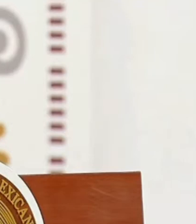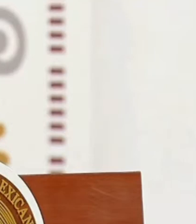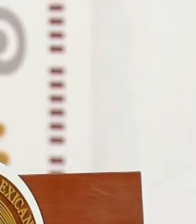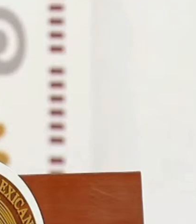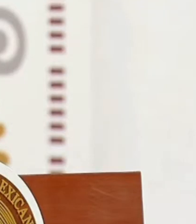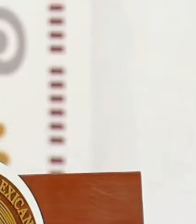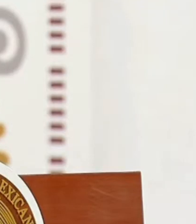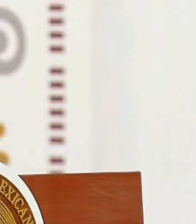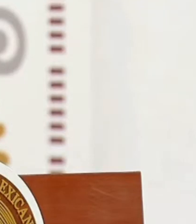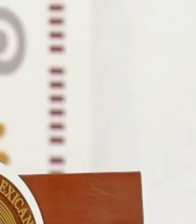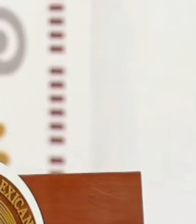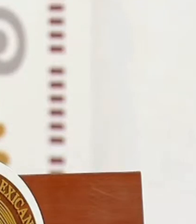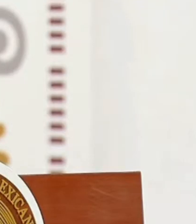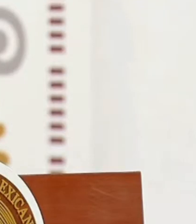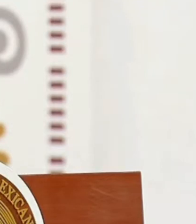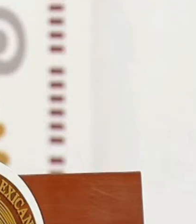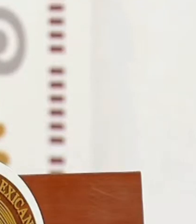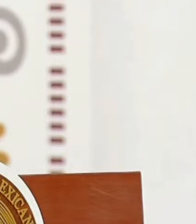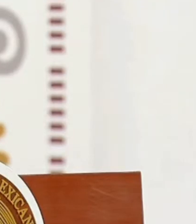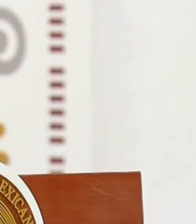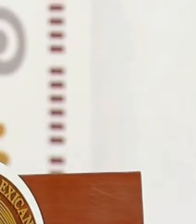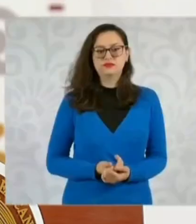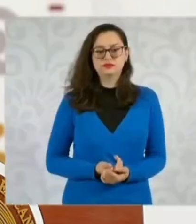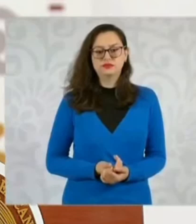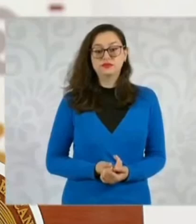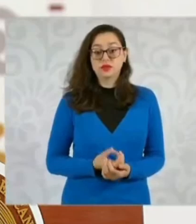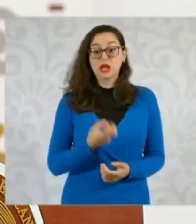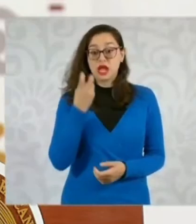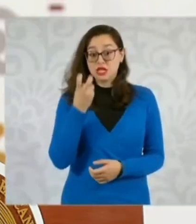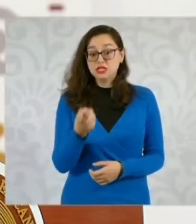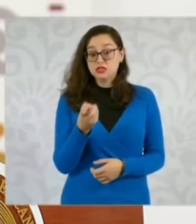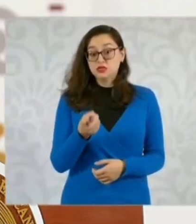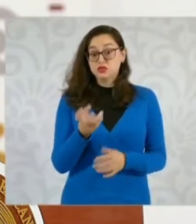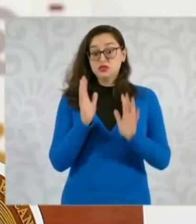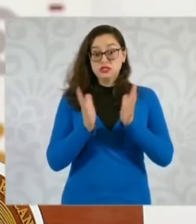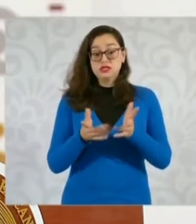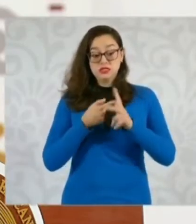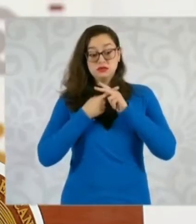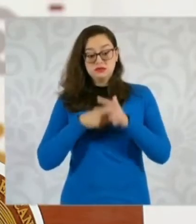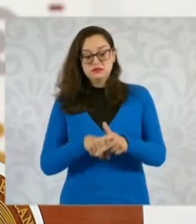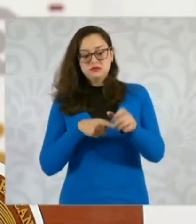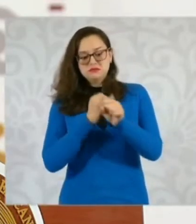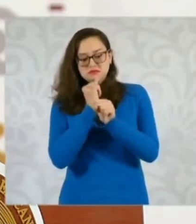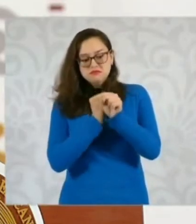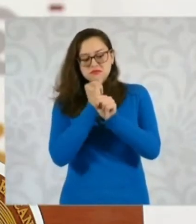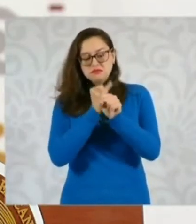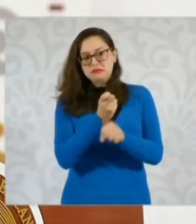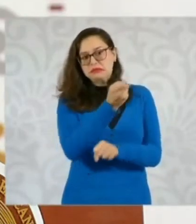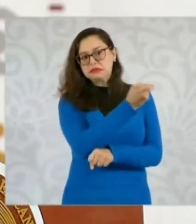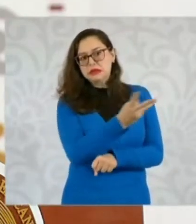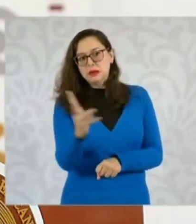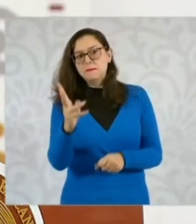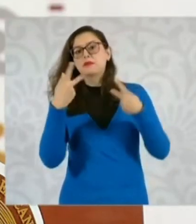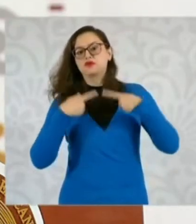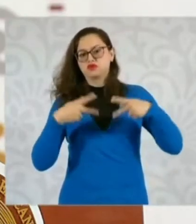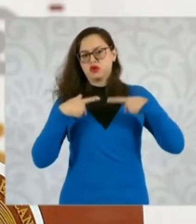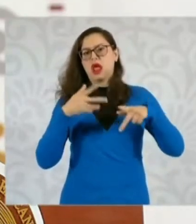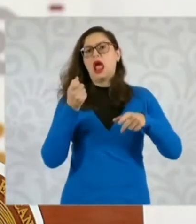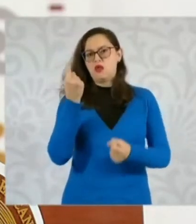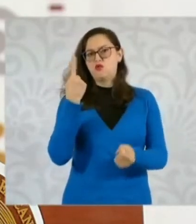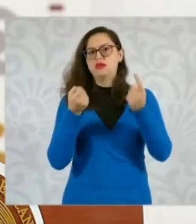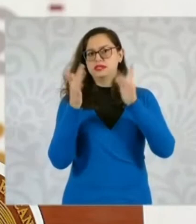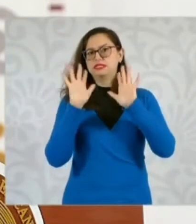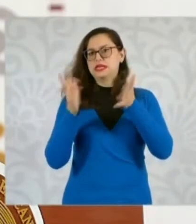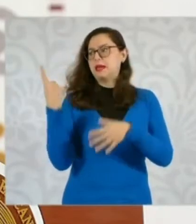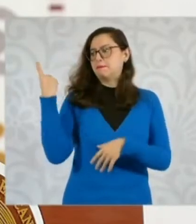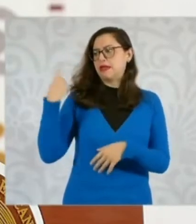personas que están involucradas en ese procedimiento, que tiene en orden de aprehensión, hay varias personas que